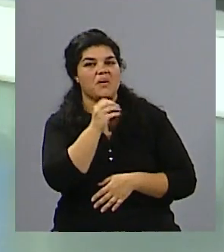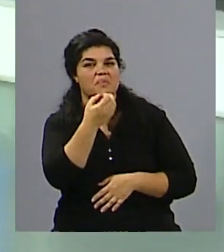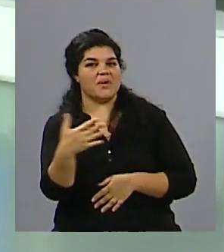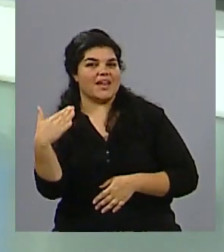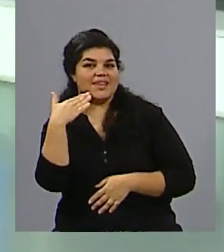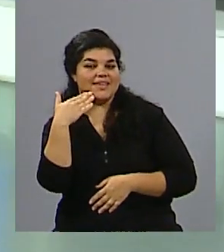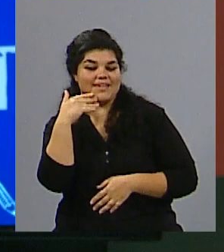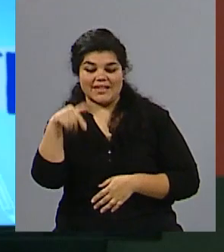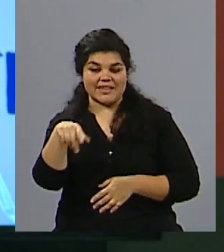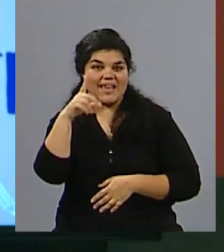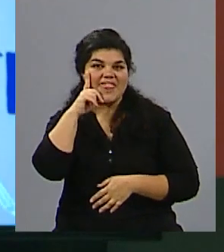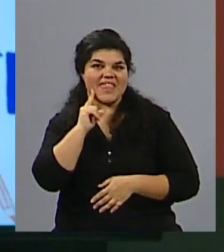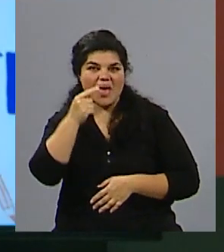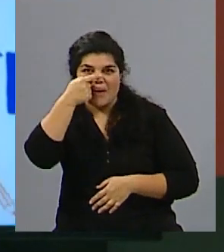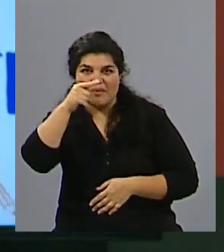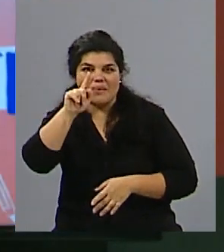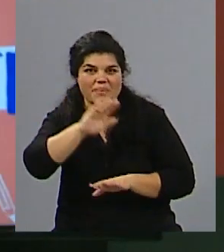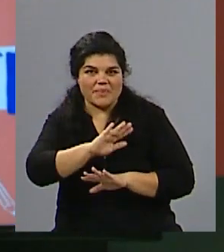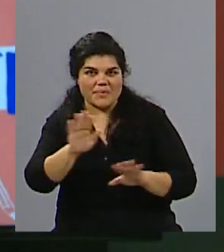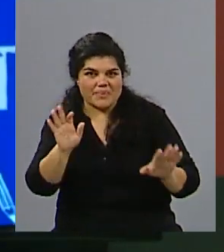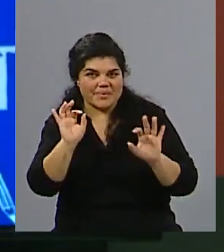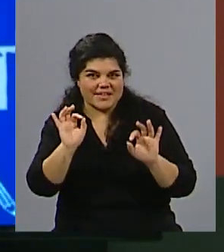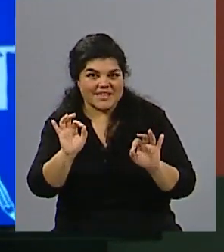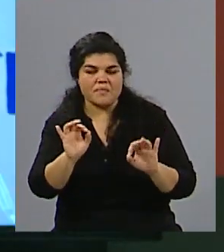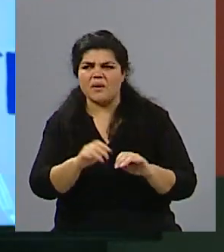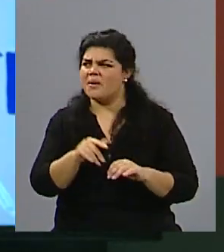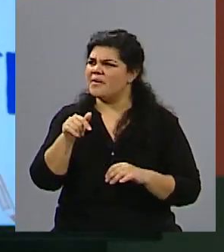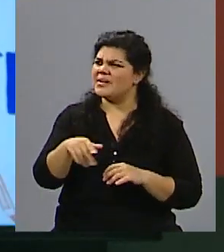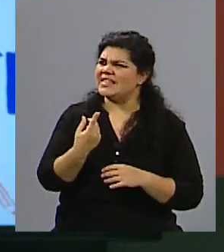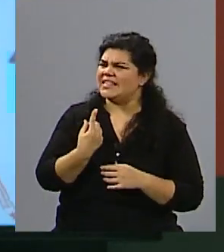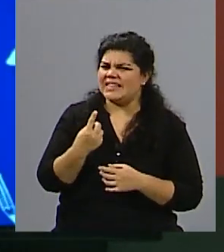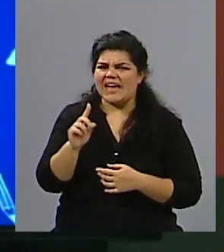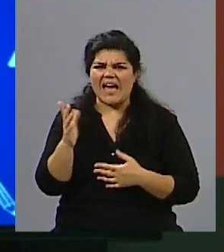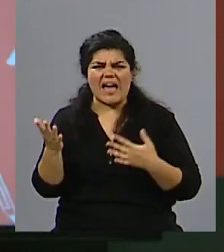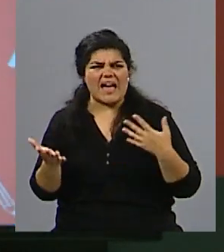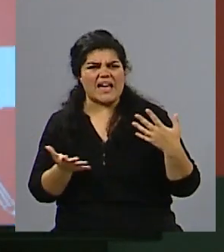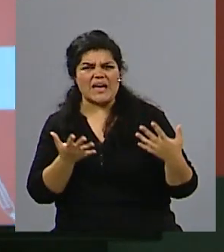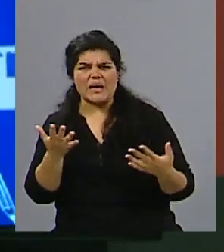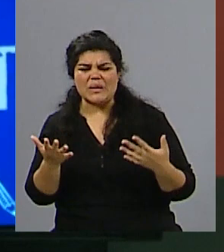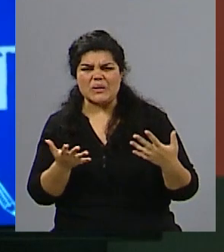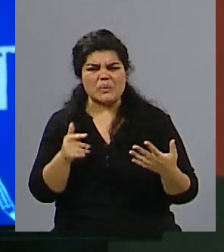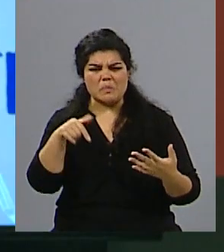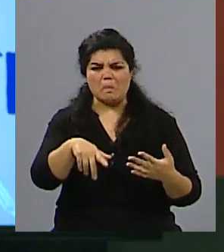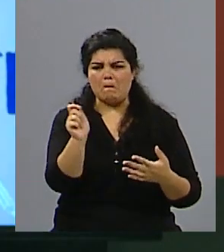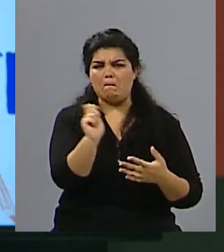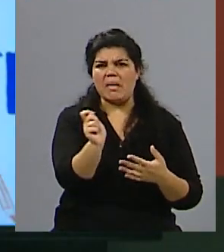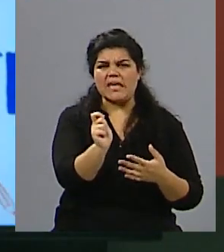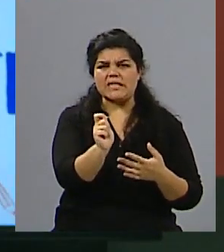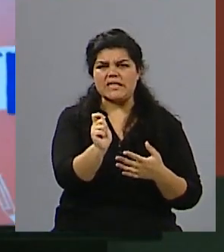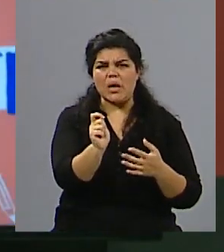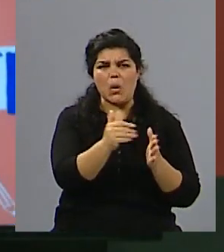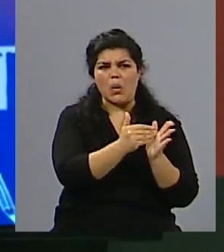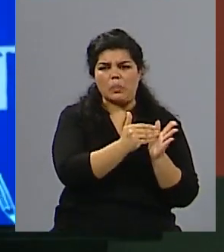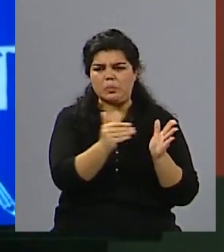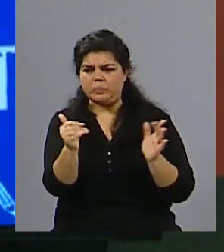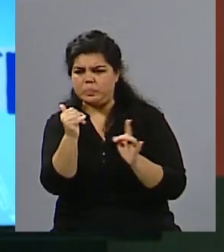ya el último día de la semana que arrancó. Arrancó raro, ¿viste? Cuando arranca el mes a mitad de semana, complica un poco, pero ya estamos en